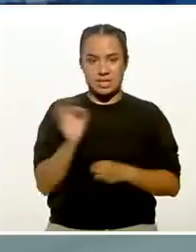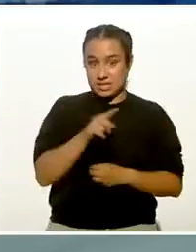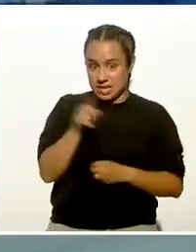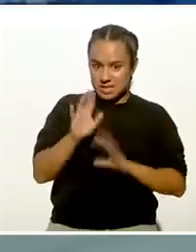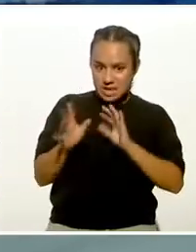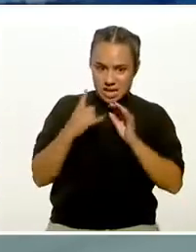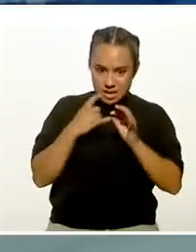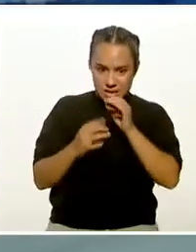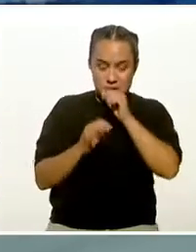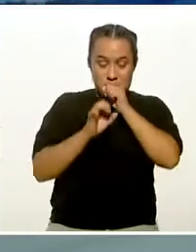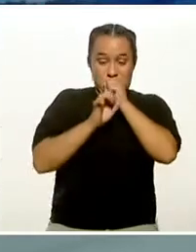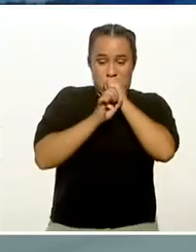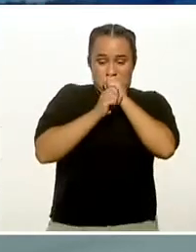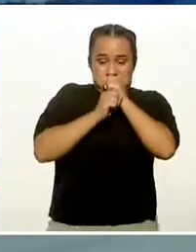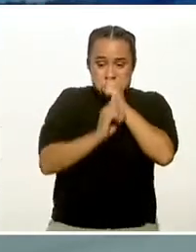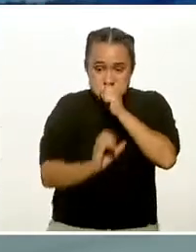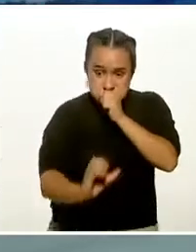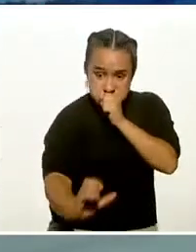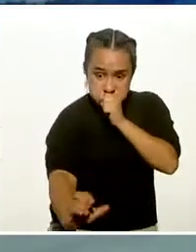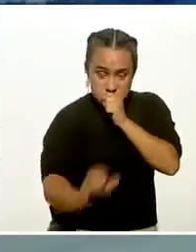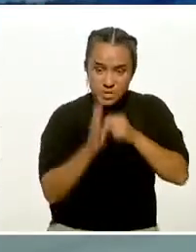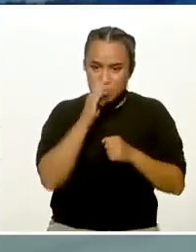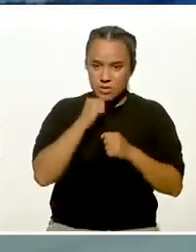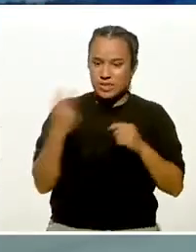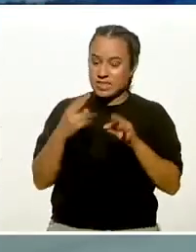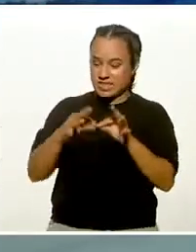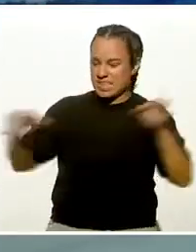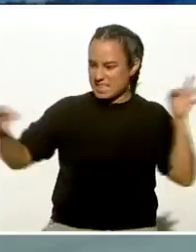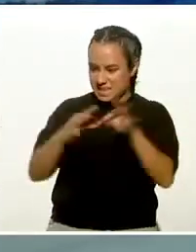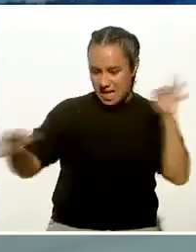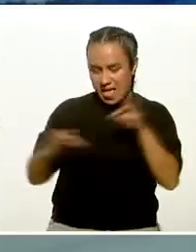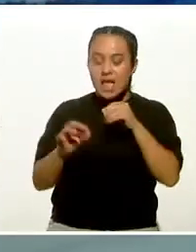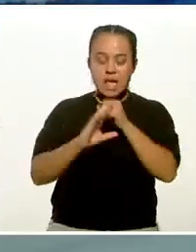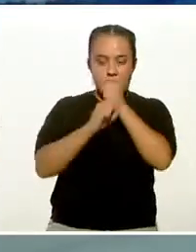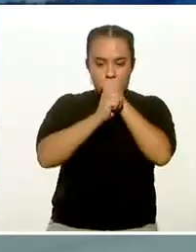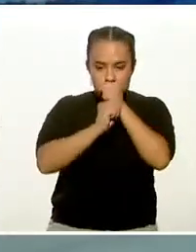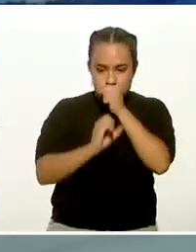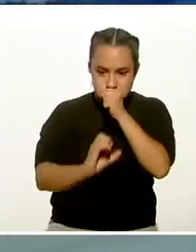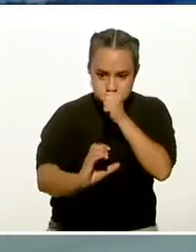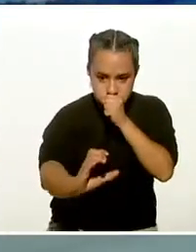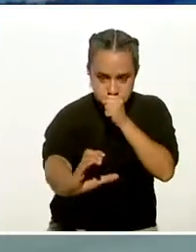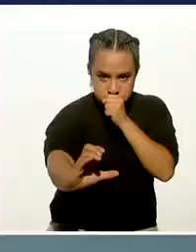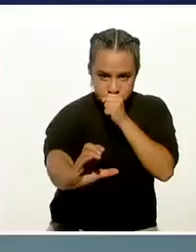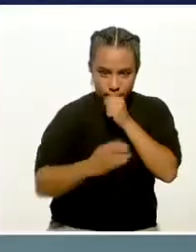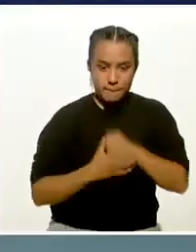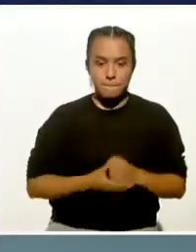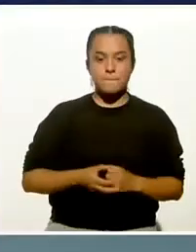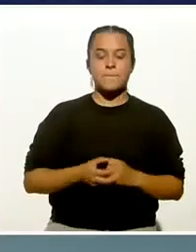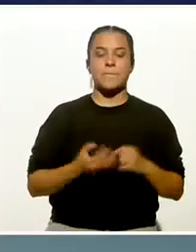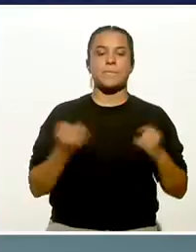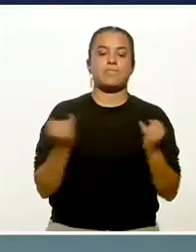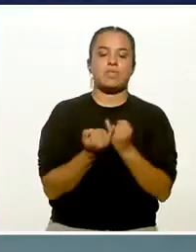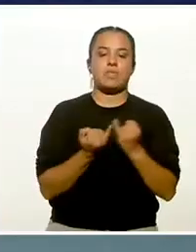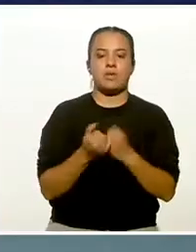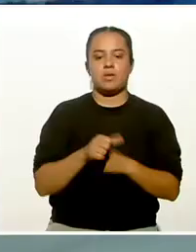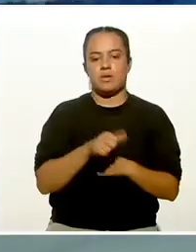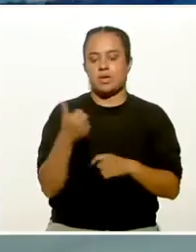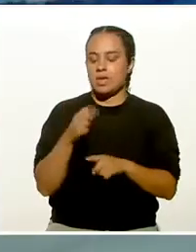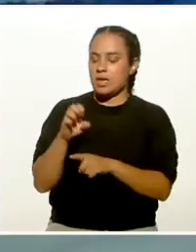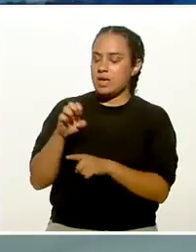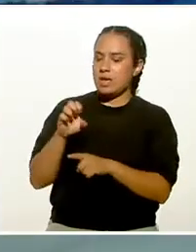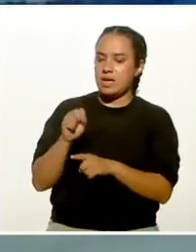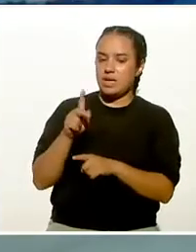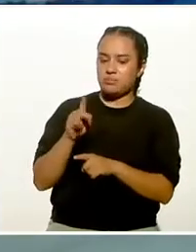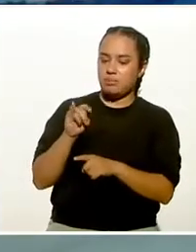bueno, cuestan mucho trabajo. Hay que estirarlos primero. Exactamente, para despegarlo. También existe algo que se llama espirómetro mecánico.